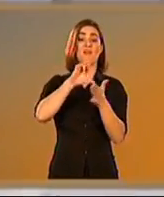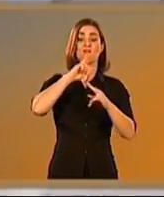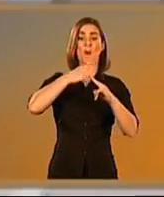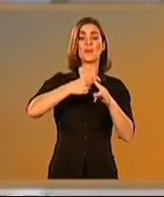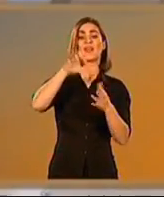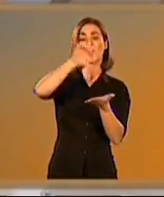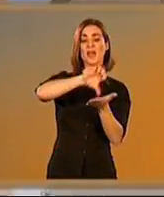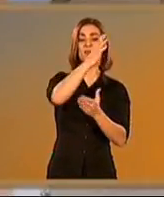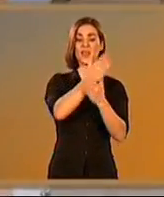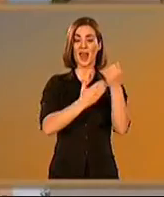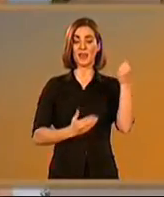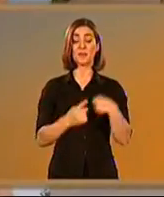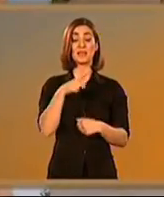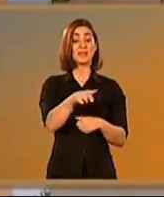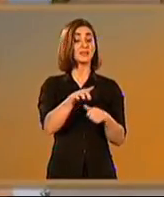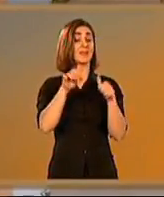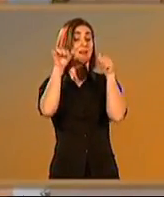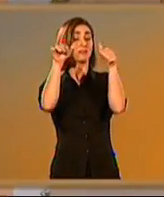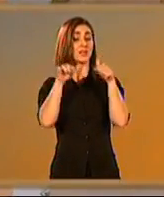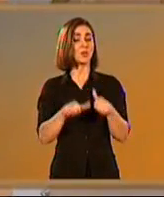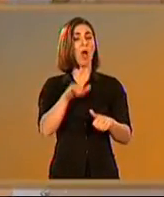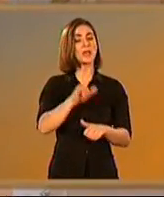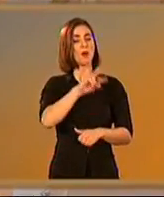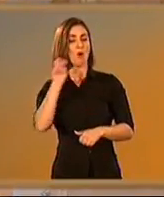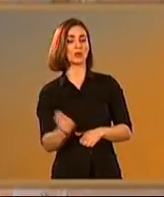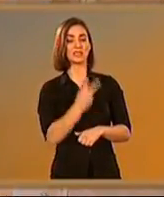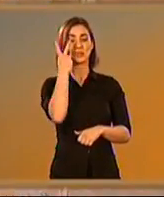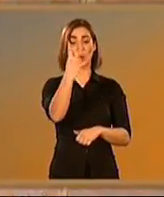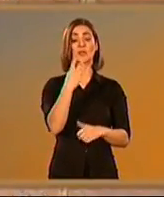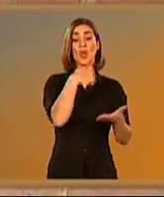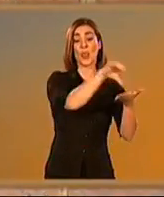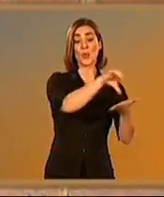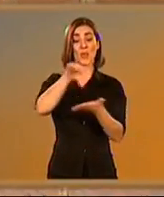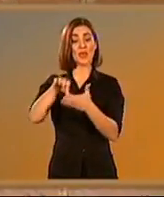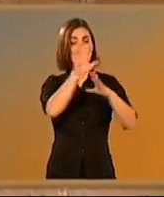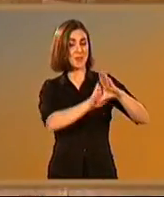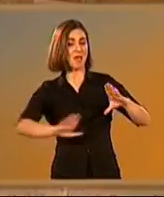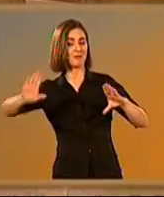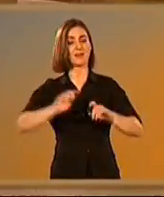decidió otorgarle la categoría de ciudad federada, título solo concedido a otras dos ciudades en toda la Bética.